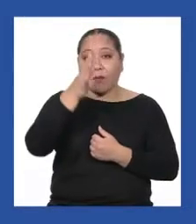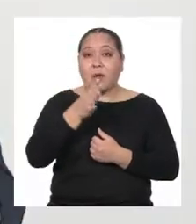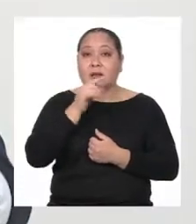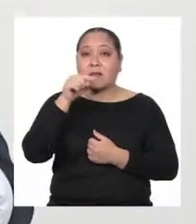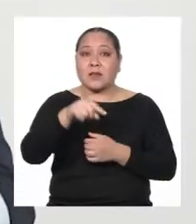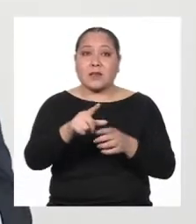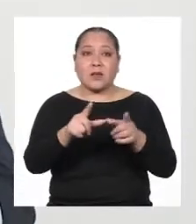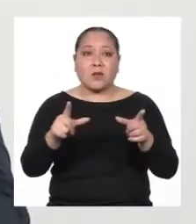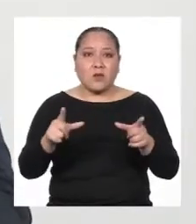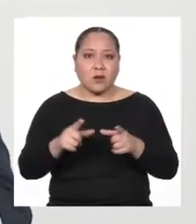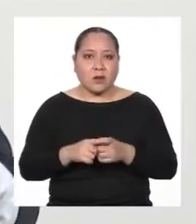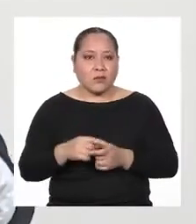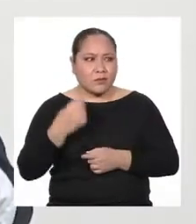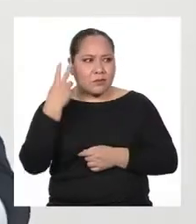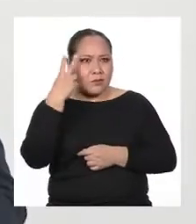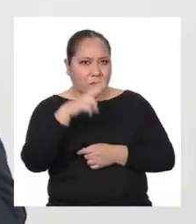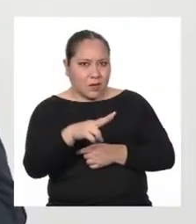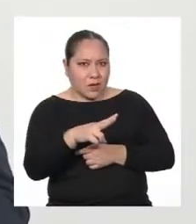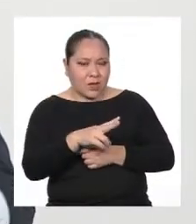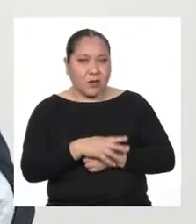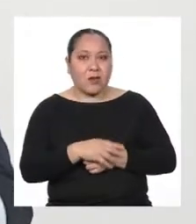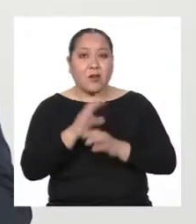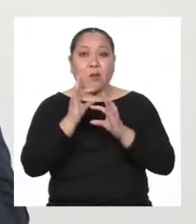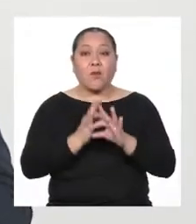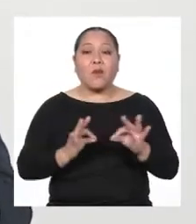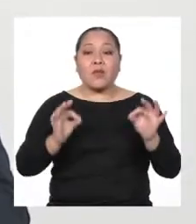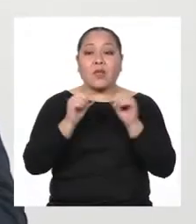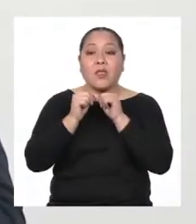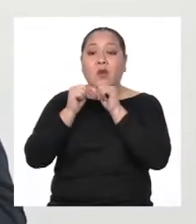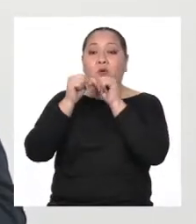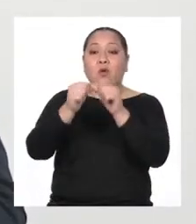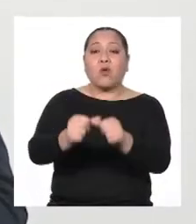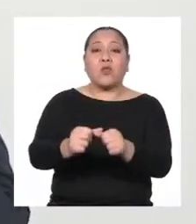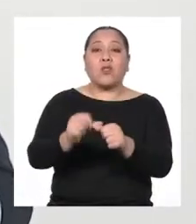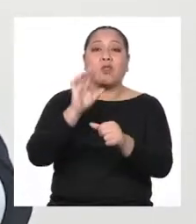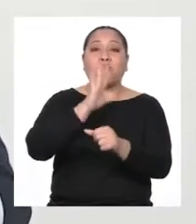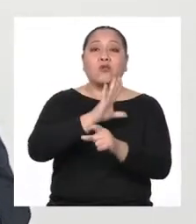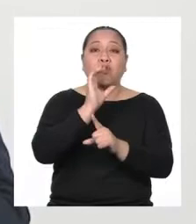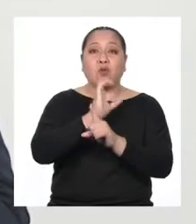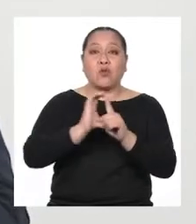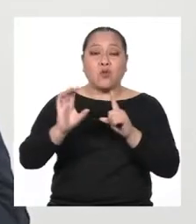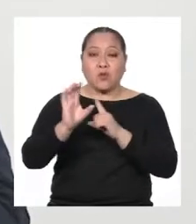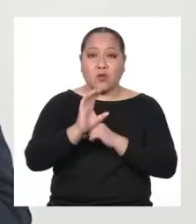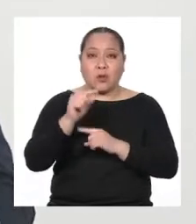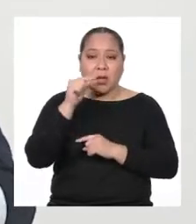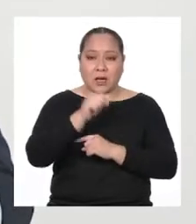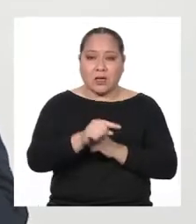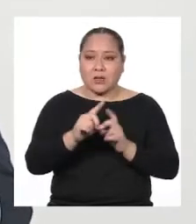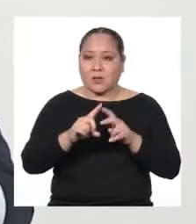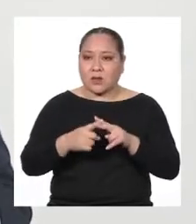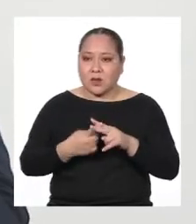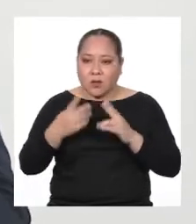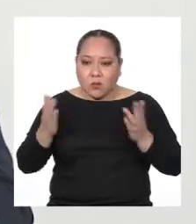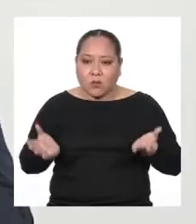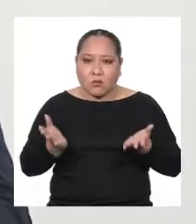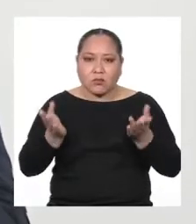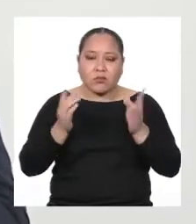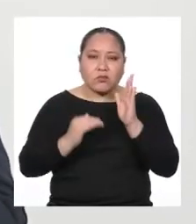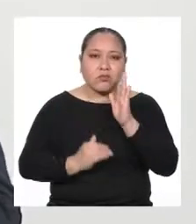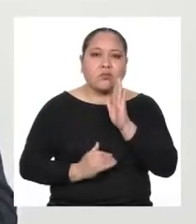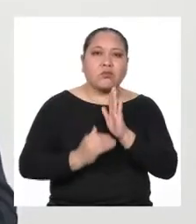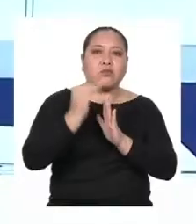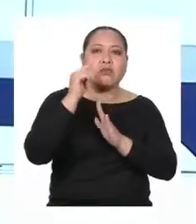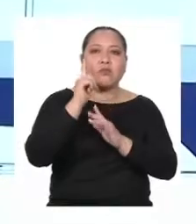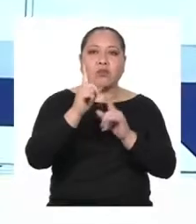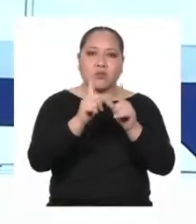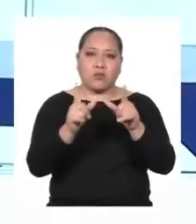¿Vieron lo importante de la conservación de la tradición cultural? ¿Cómo a partir de ello puede prosperar un lugar?